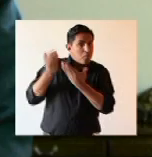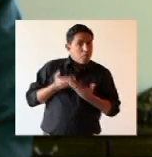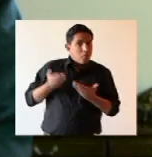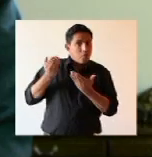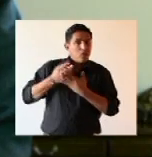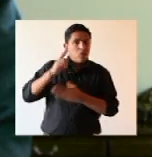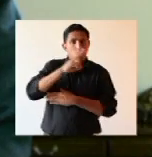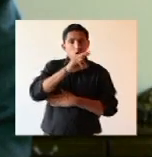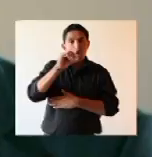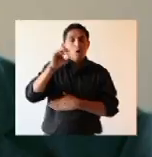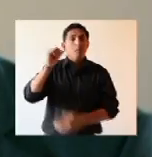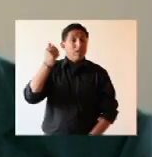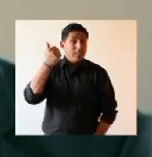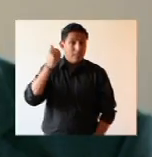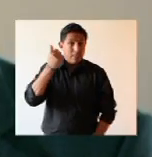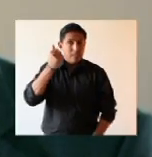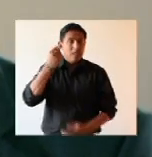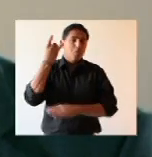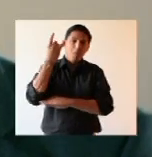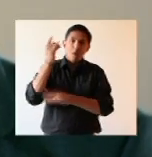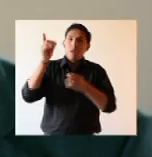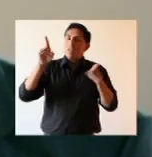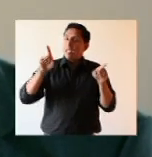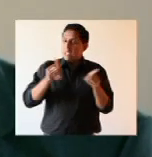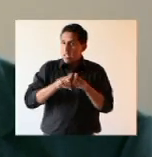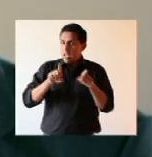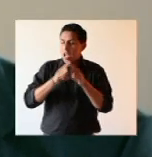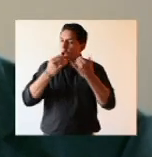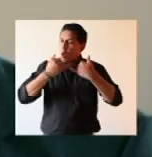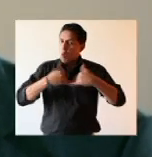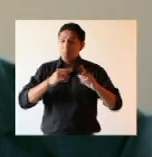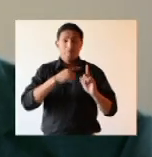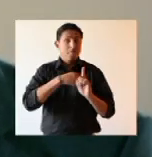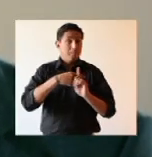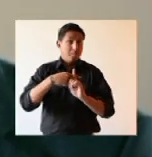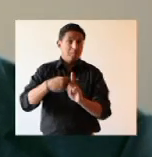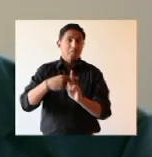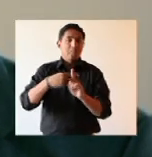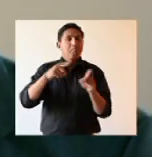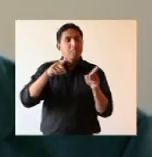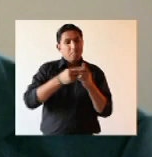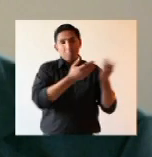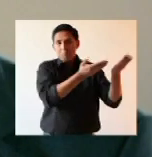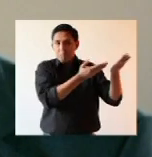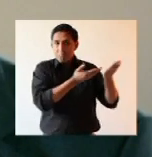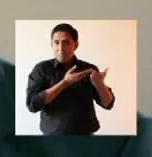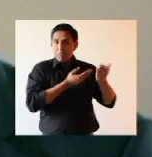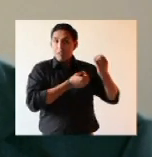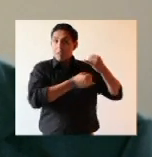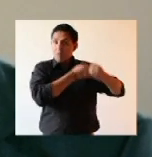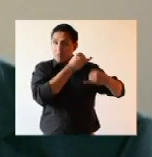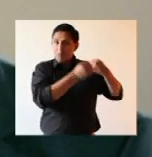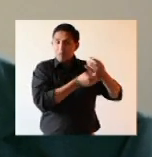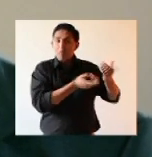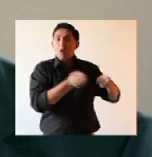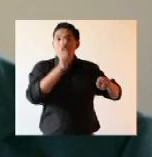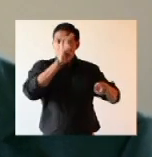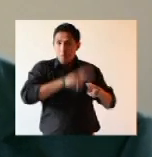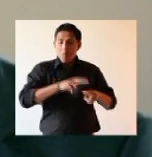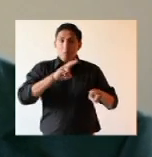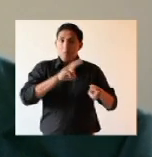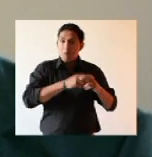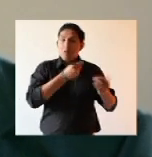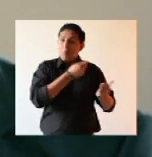desde el año 2010, Bolivia tiene un panorama aún positivo, recibiendo inversión extranjera directa, incrementando las